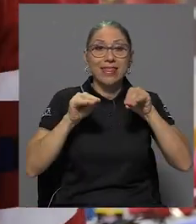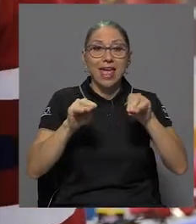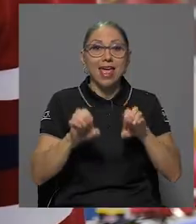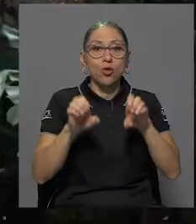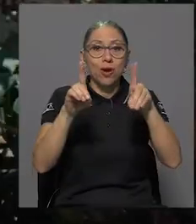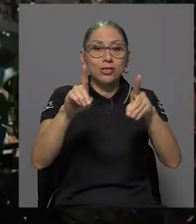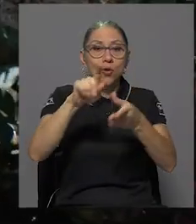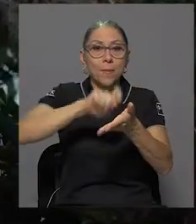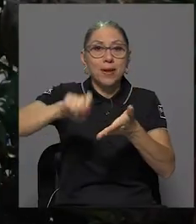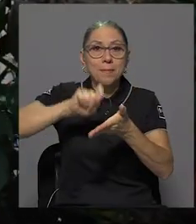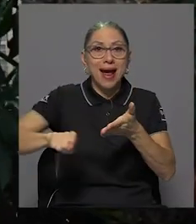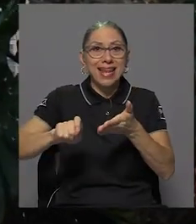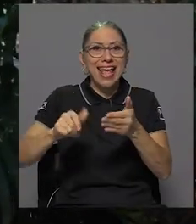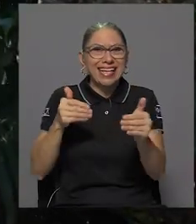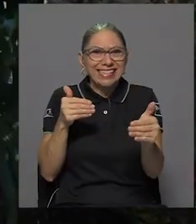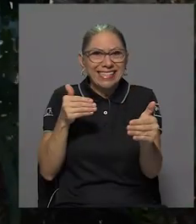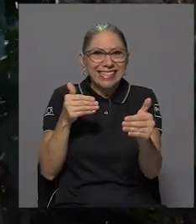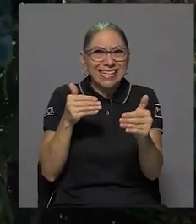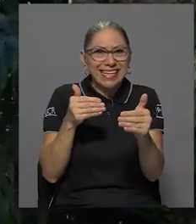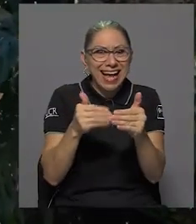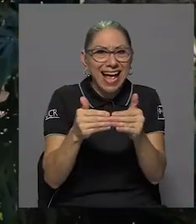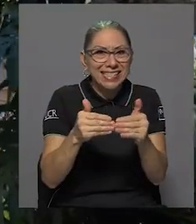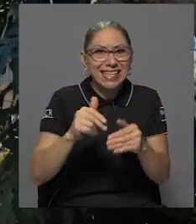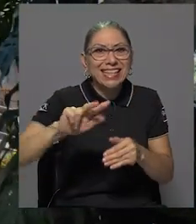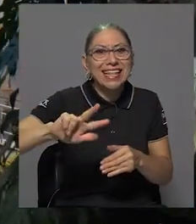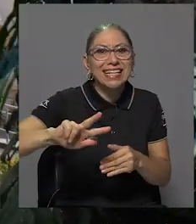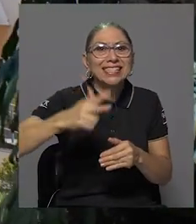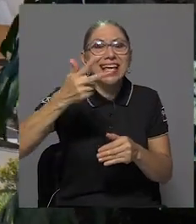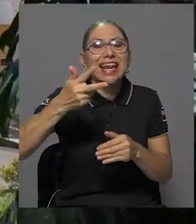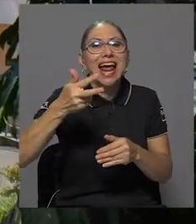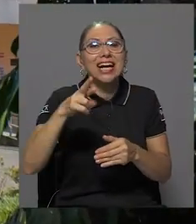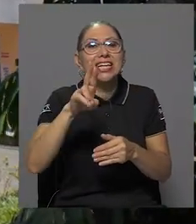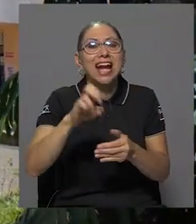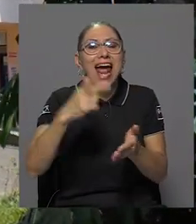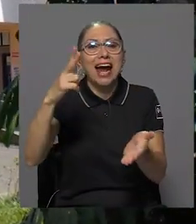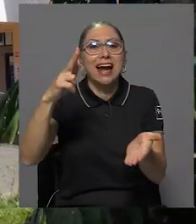primaria está pronta a la tercera reacreditación.